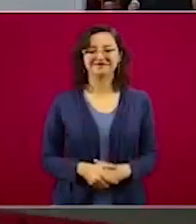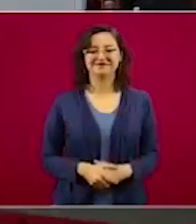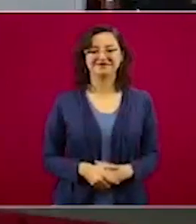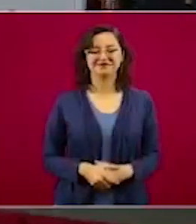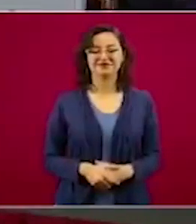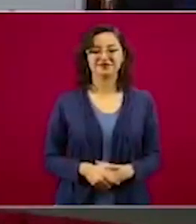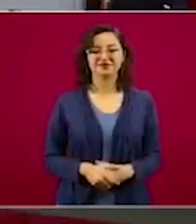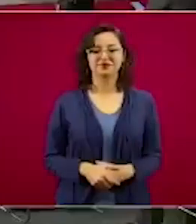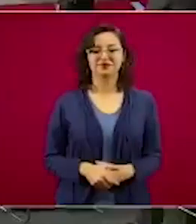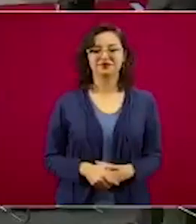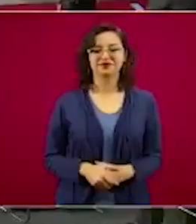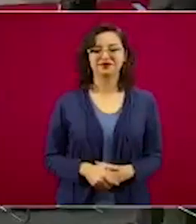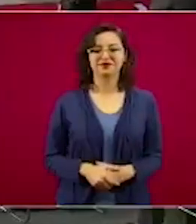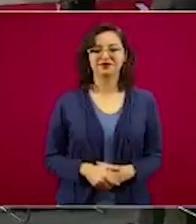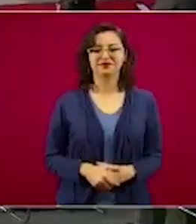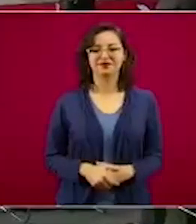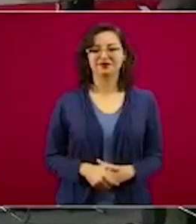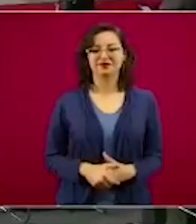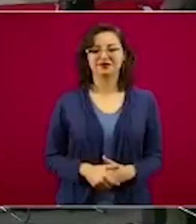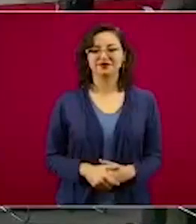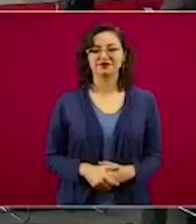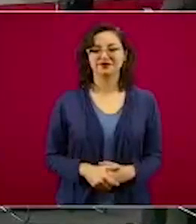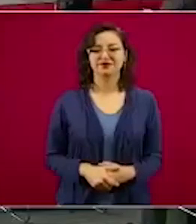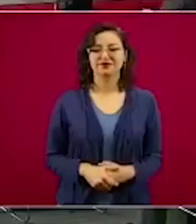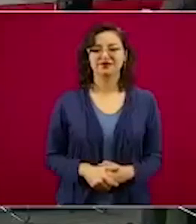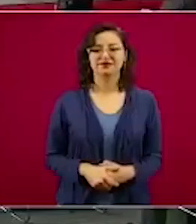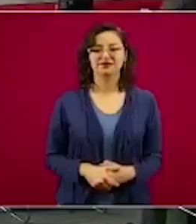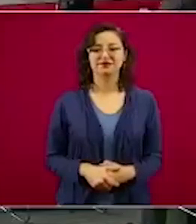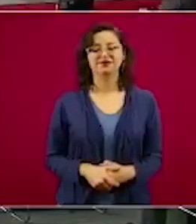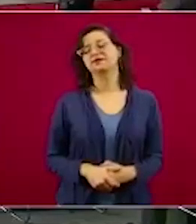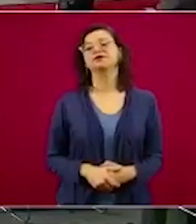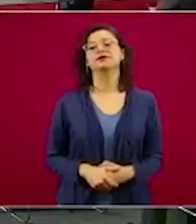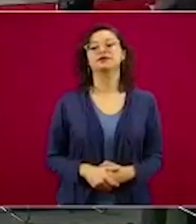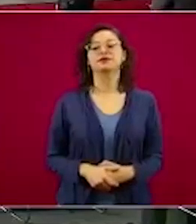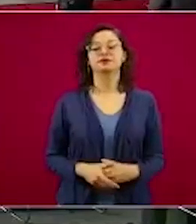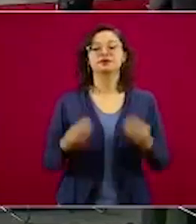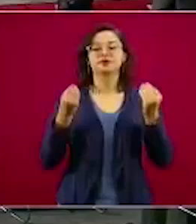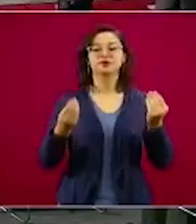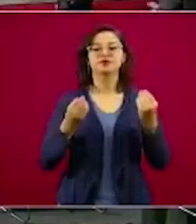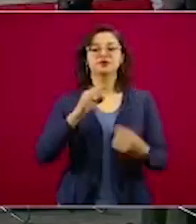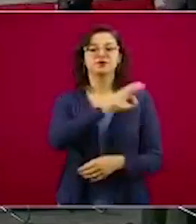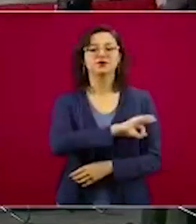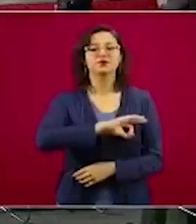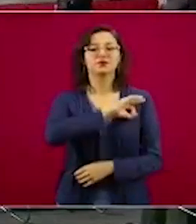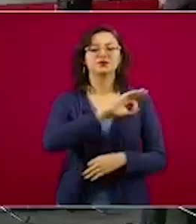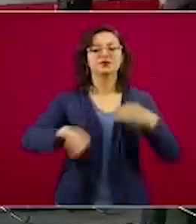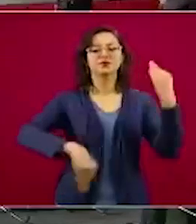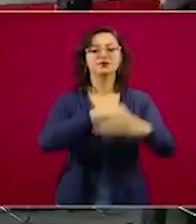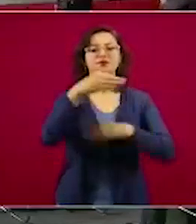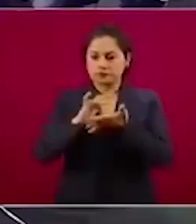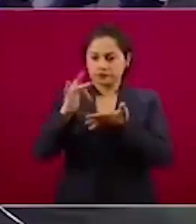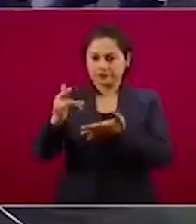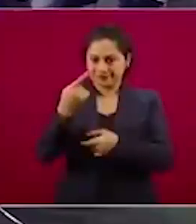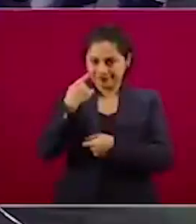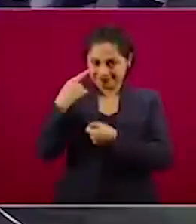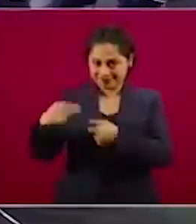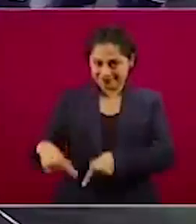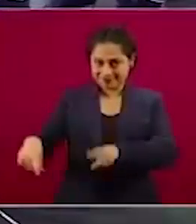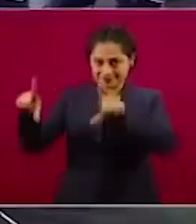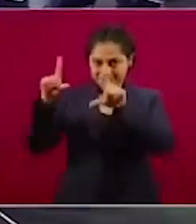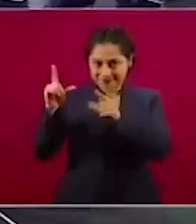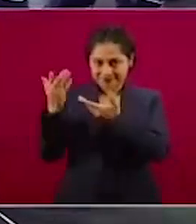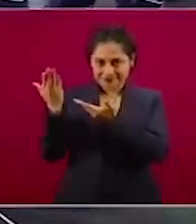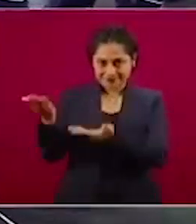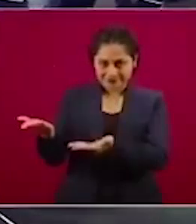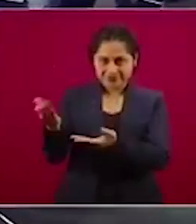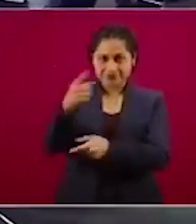Organizaciones de la sociedad civil, la academia y el sector empresarial lanzaron la iniciativa Juntos por la Salud, que tiene como